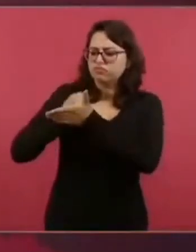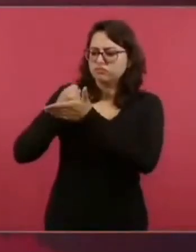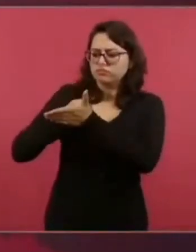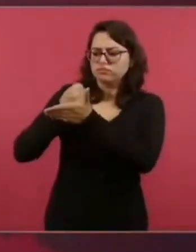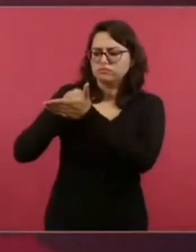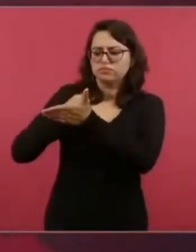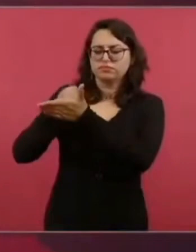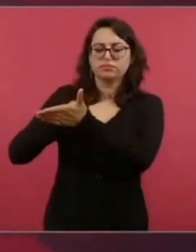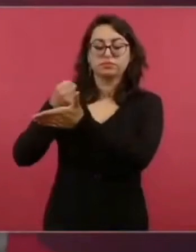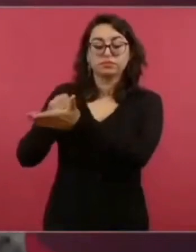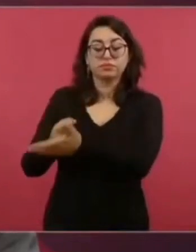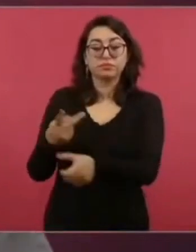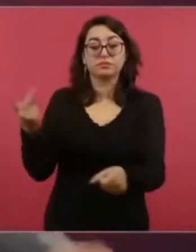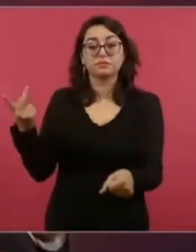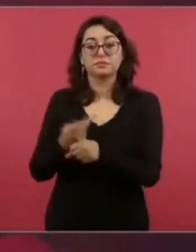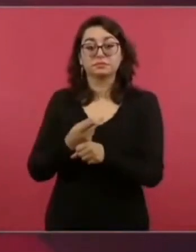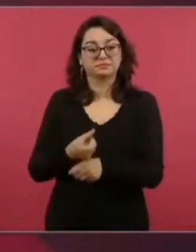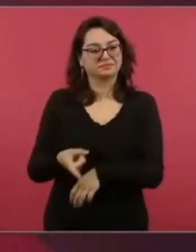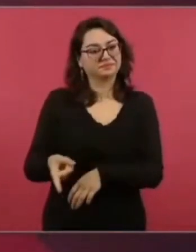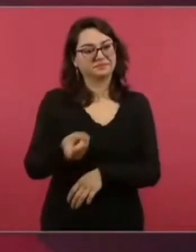atacado y